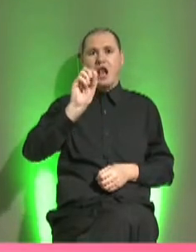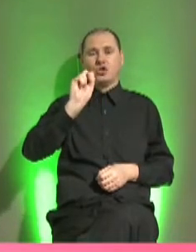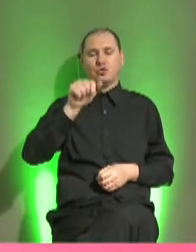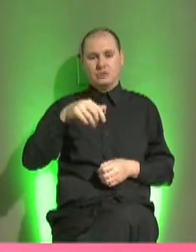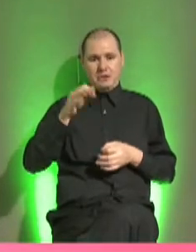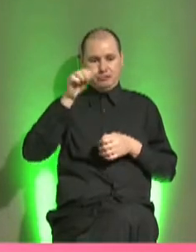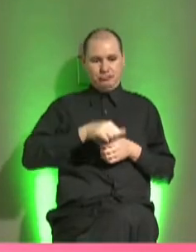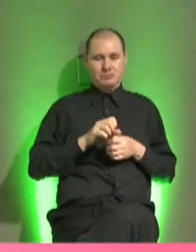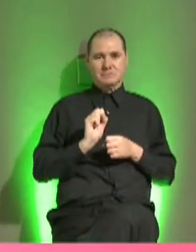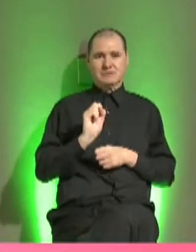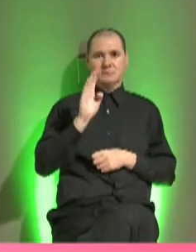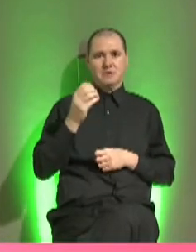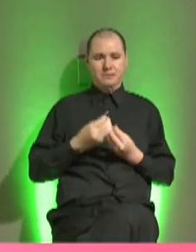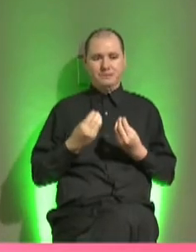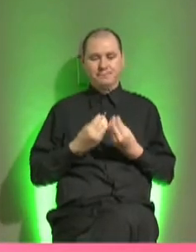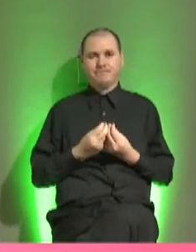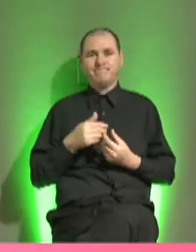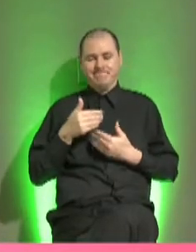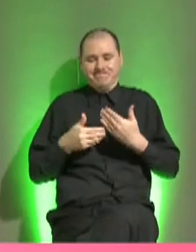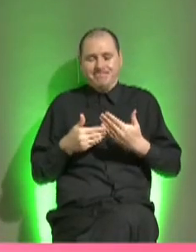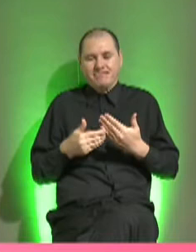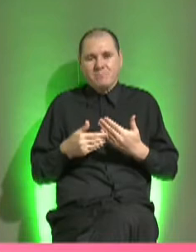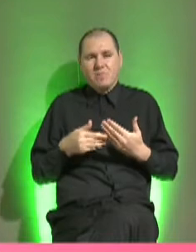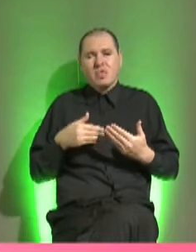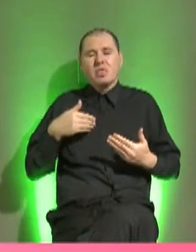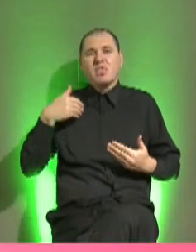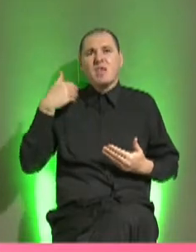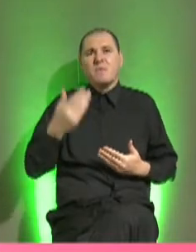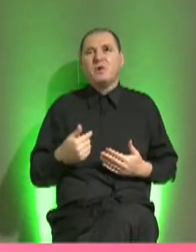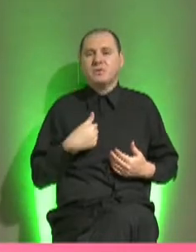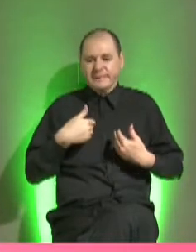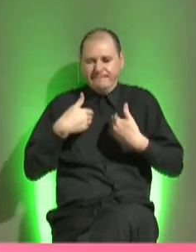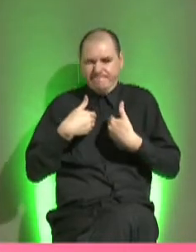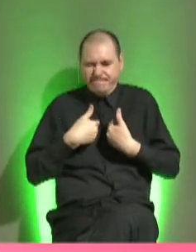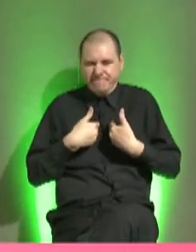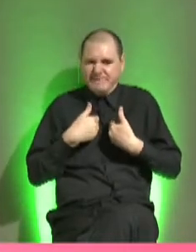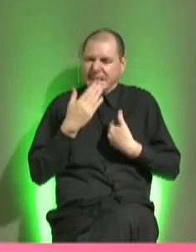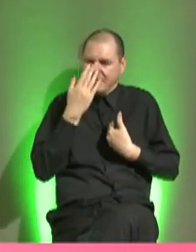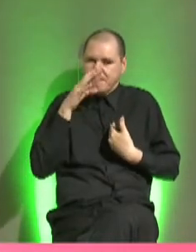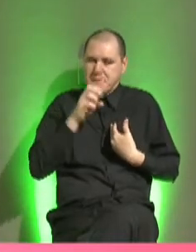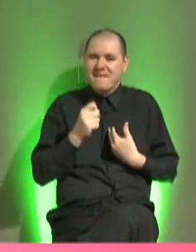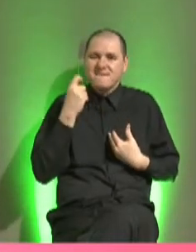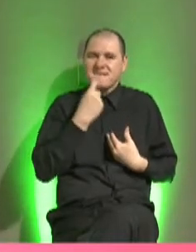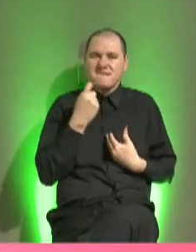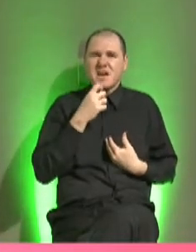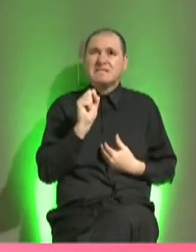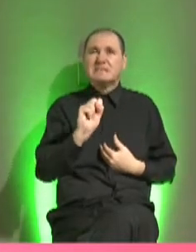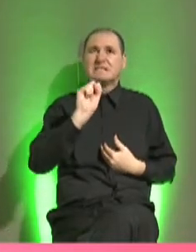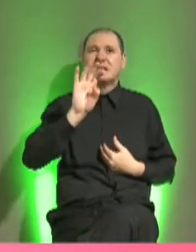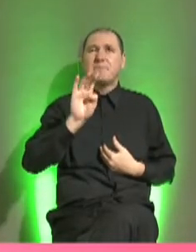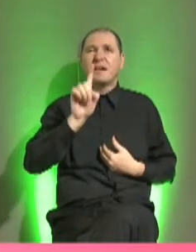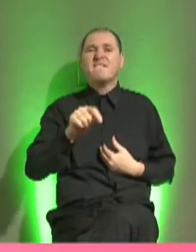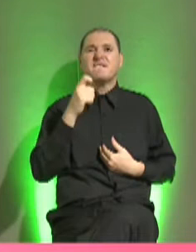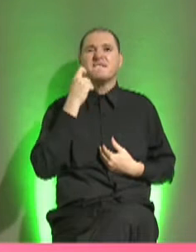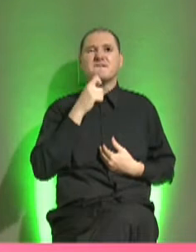hace un año, ya otra vez yo con mi demonio emprendedor y viendo qué es lo que faltaba en Sambra, pero yo ya